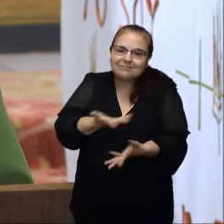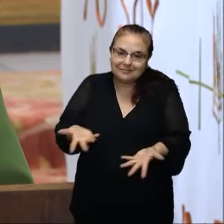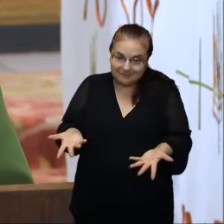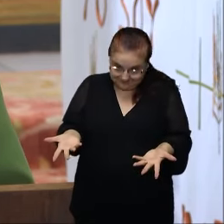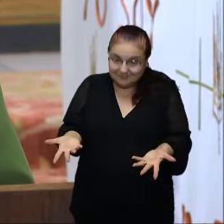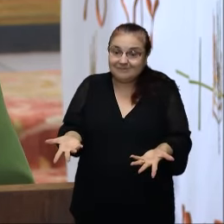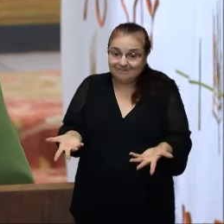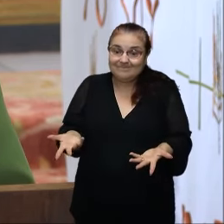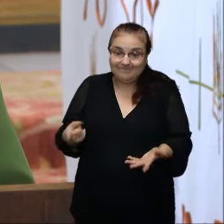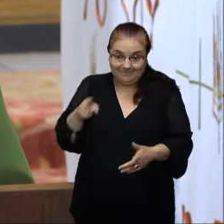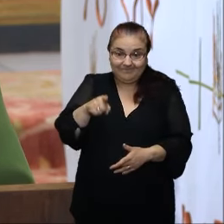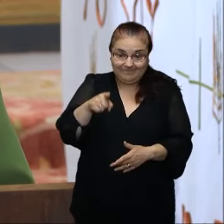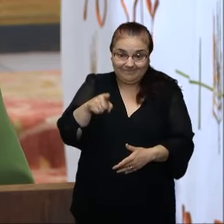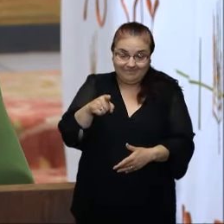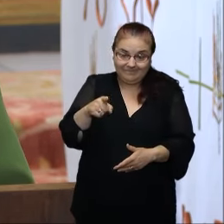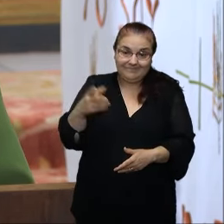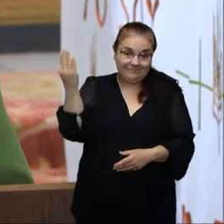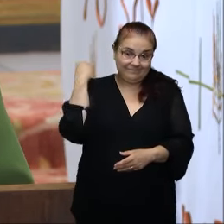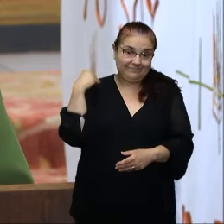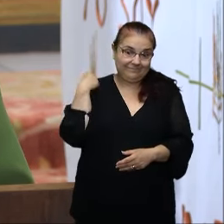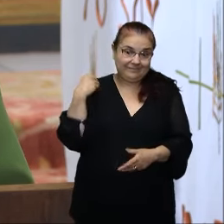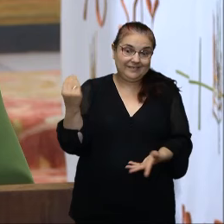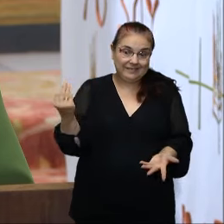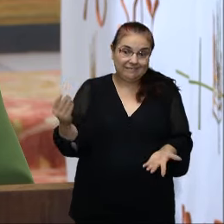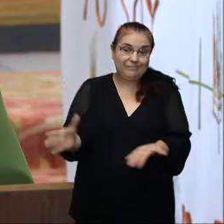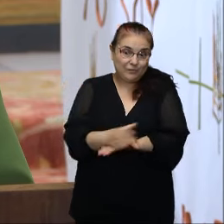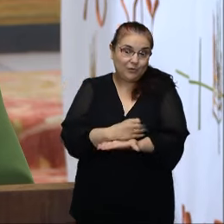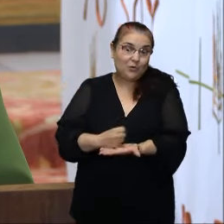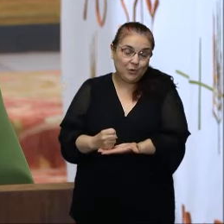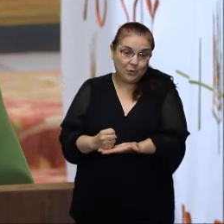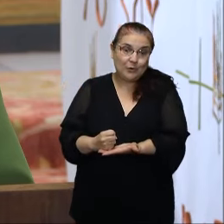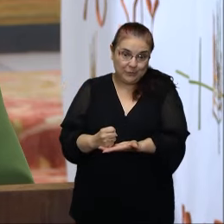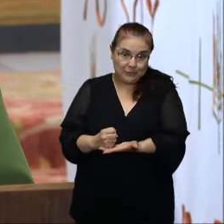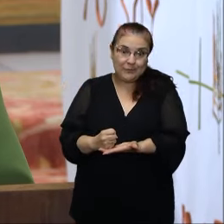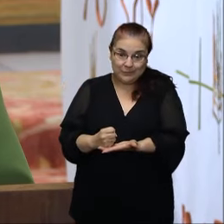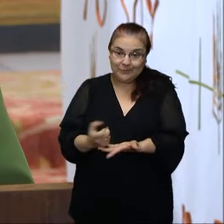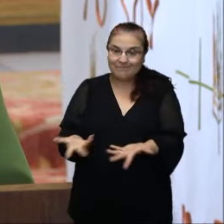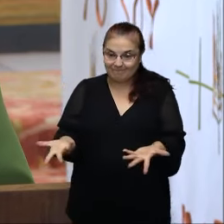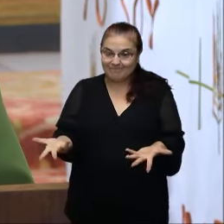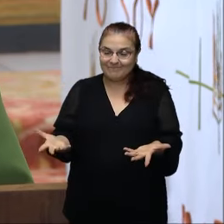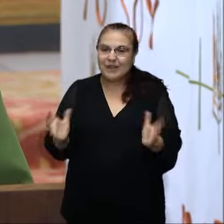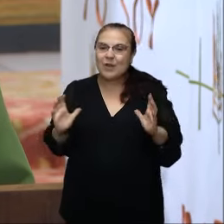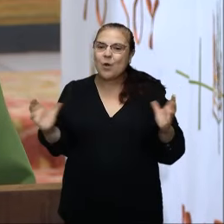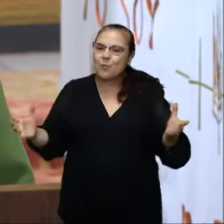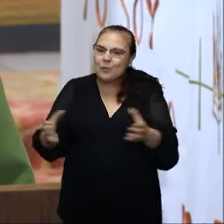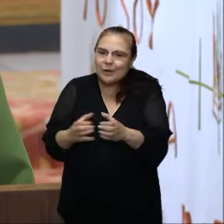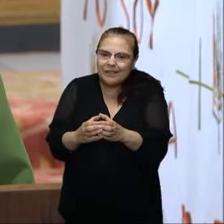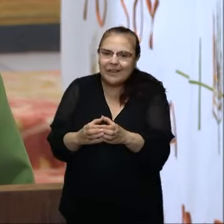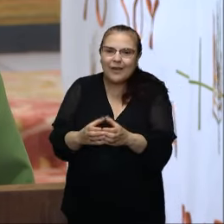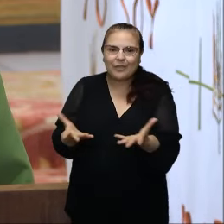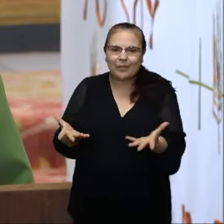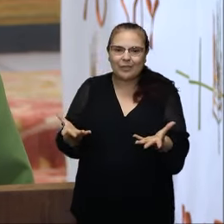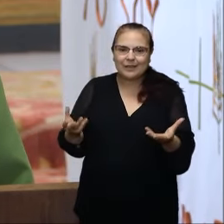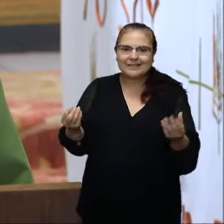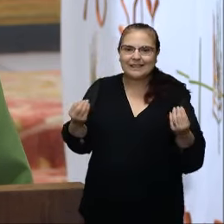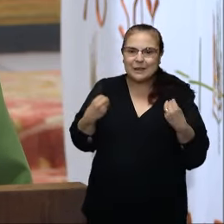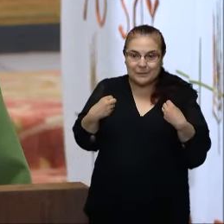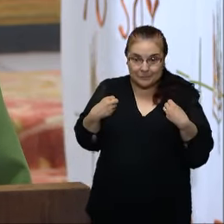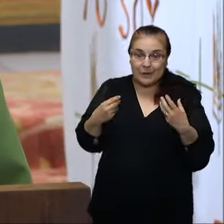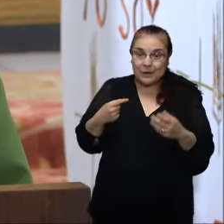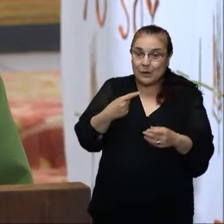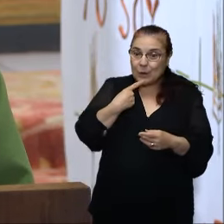Y eso interpela a todas las comunidades cristianas. Se trata de evitar el riesgo de ser comunidades que viven, ¿cómo le llama el Santo Padre?